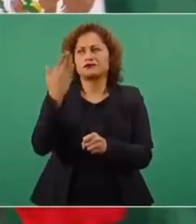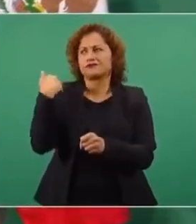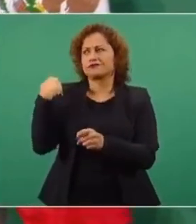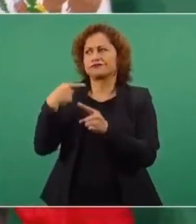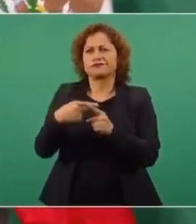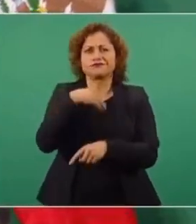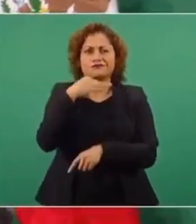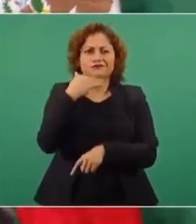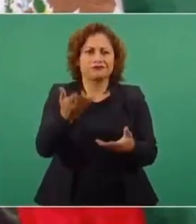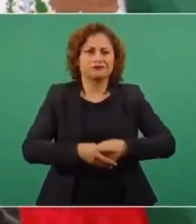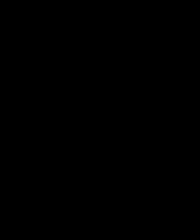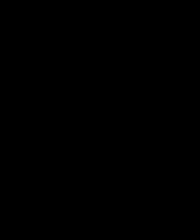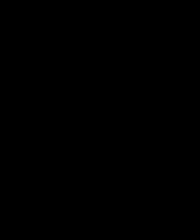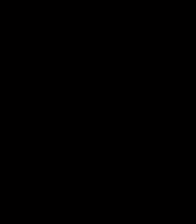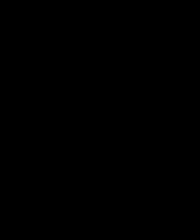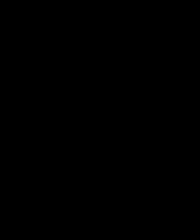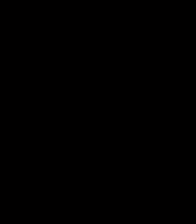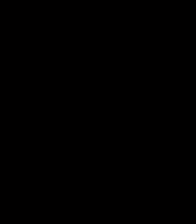corrupción.